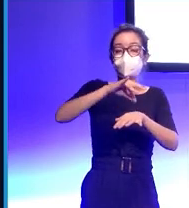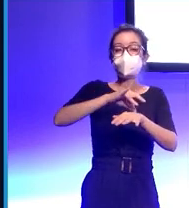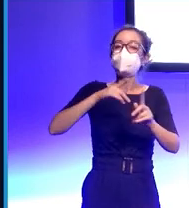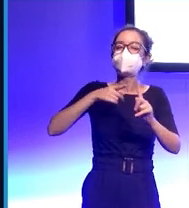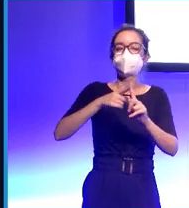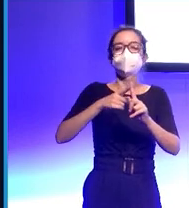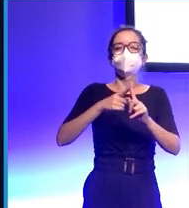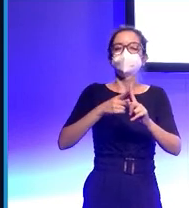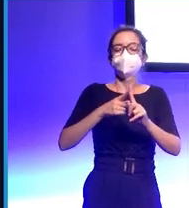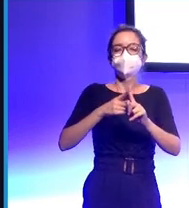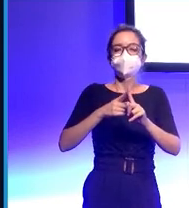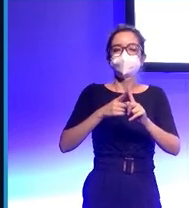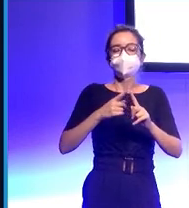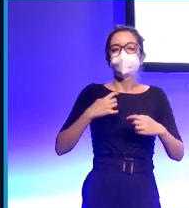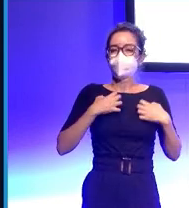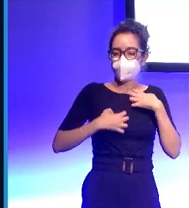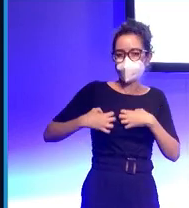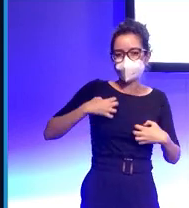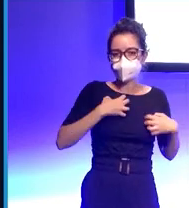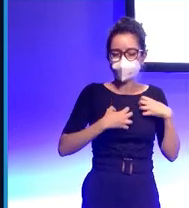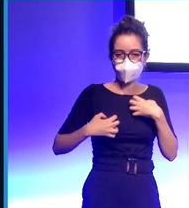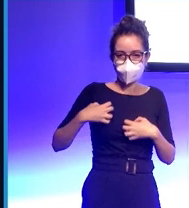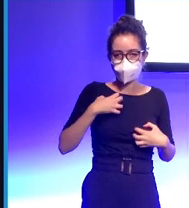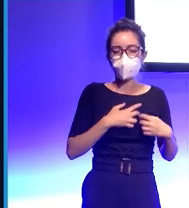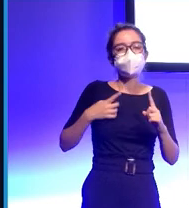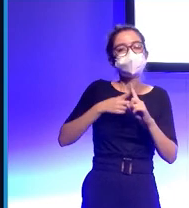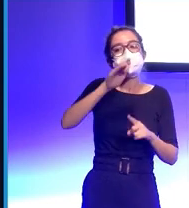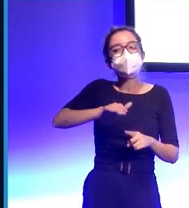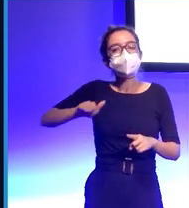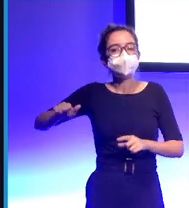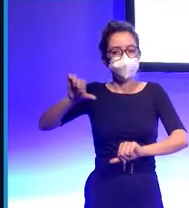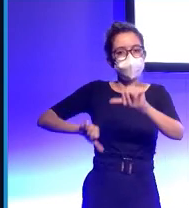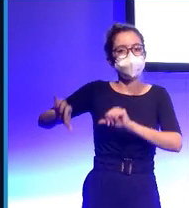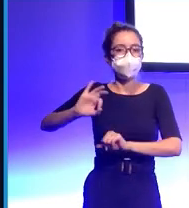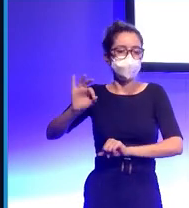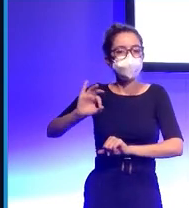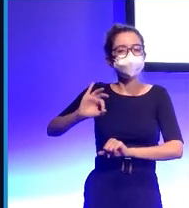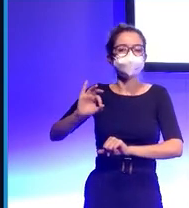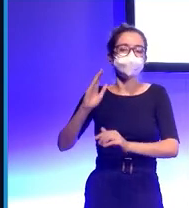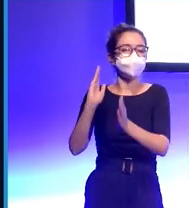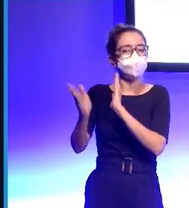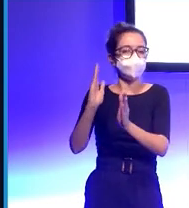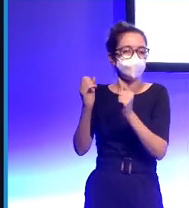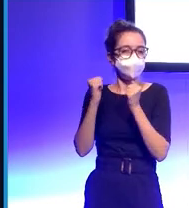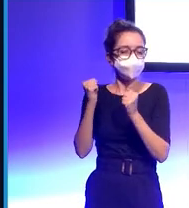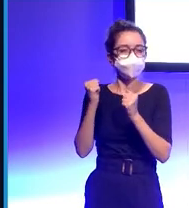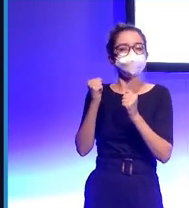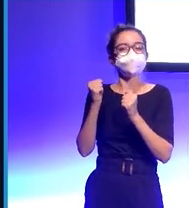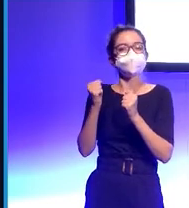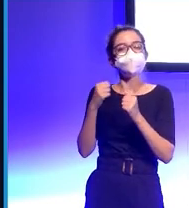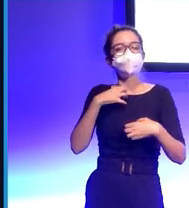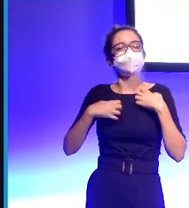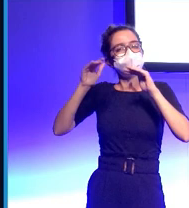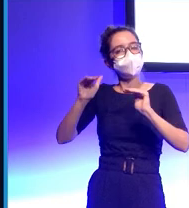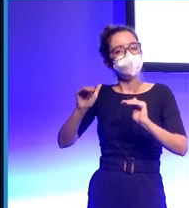la ansiedad de niños que tienen que someterse a intervenciones quirúrgicas o otro tipo de tratamiento invasivo y la hipótesis es que a través del